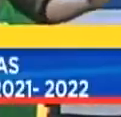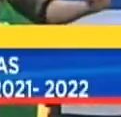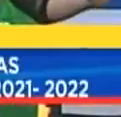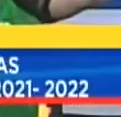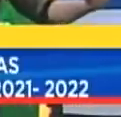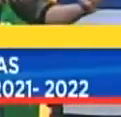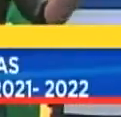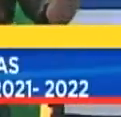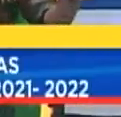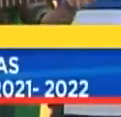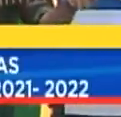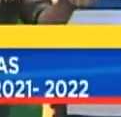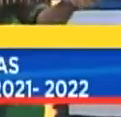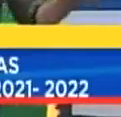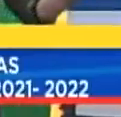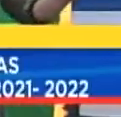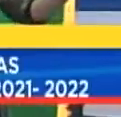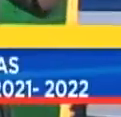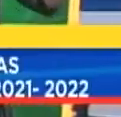especialistas